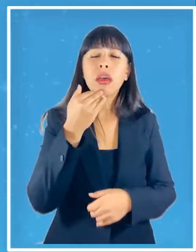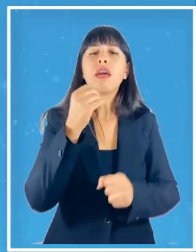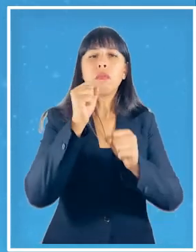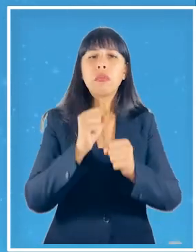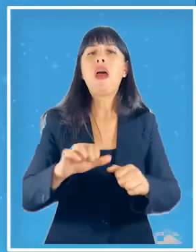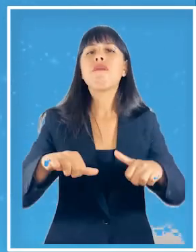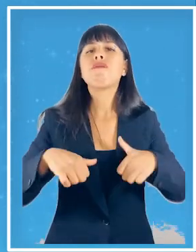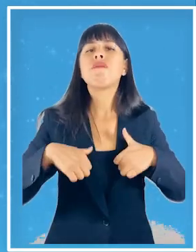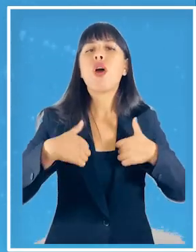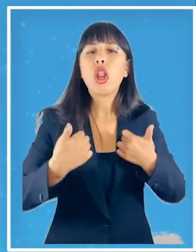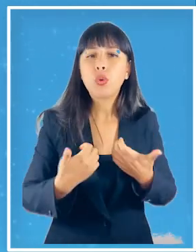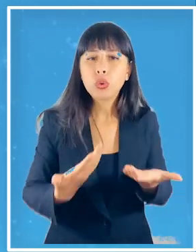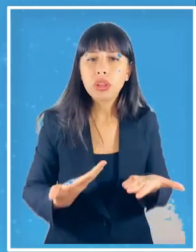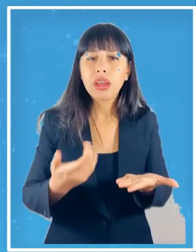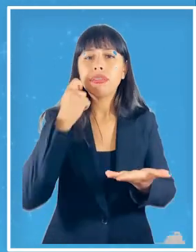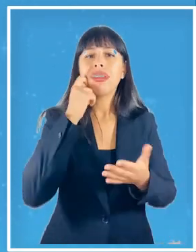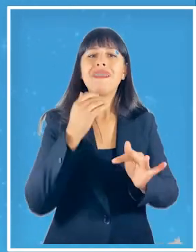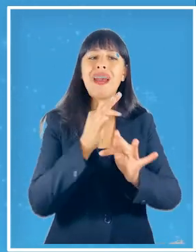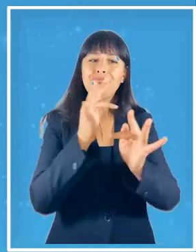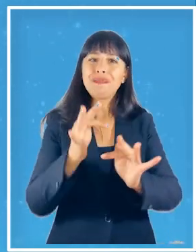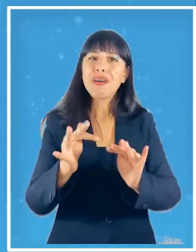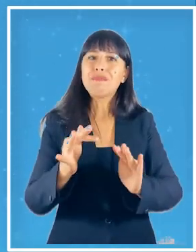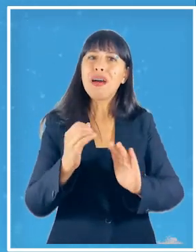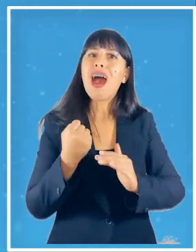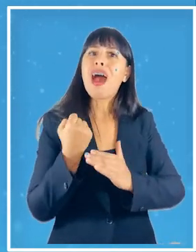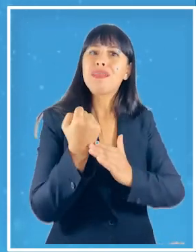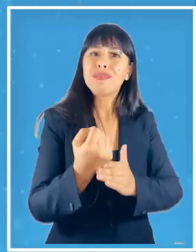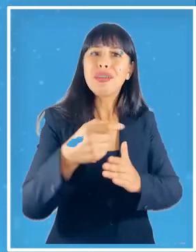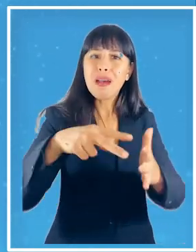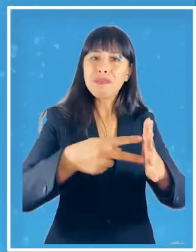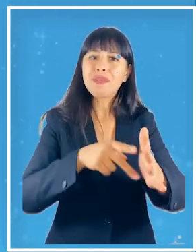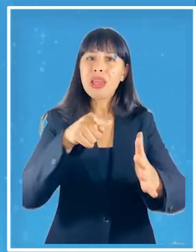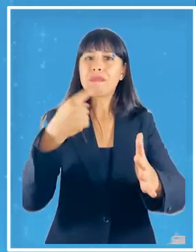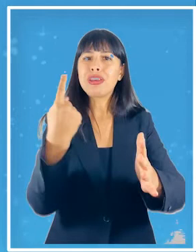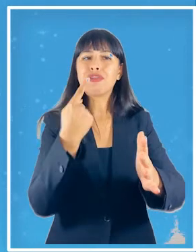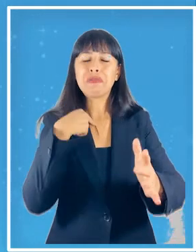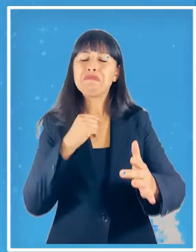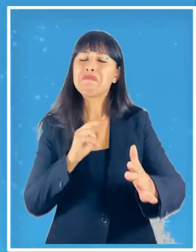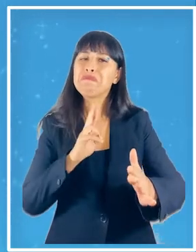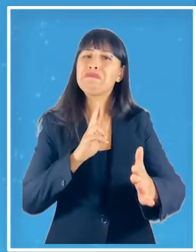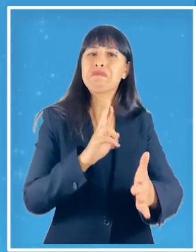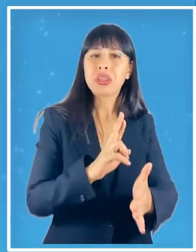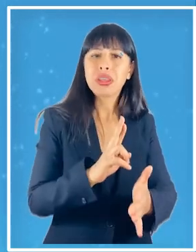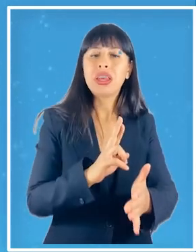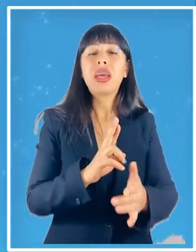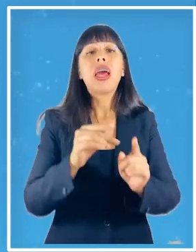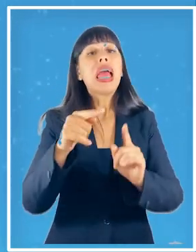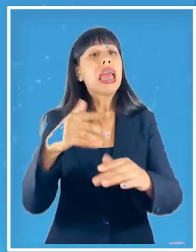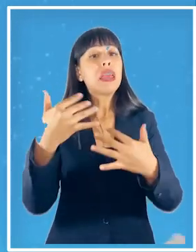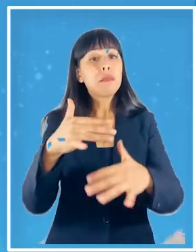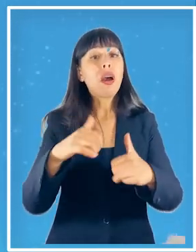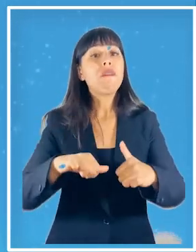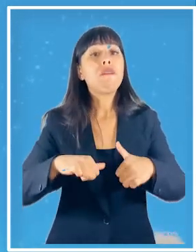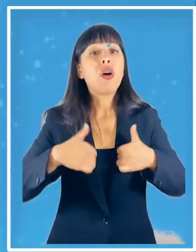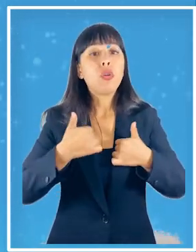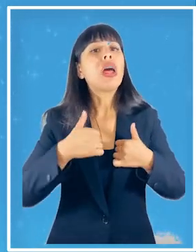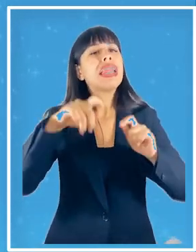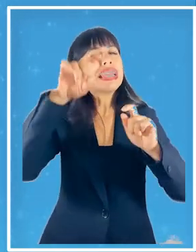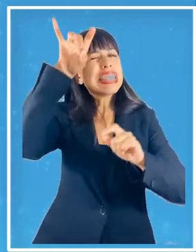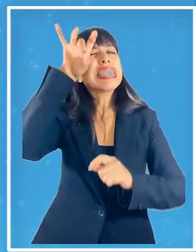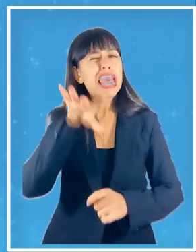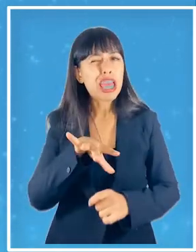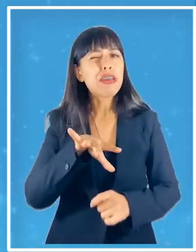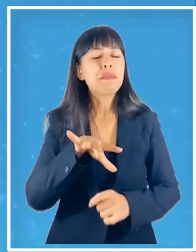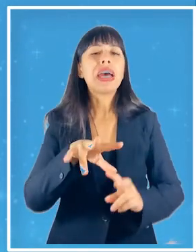cuenta también el voluntariado como una forma de abordar la problemática de la soledad lo importante es trabajar siempre con voluntarios